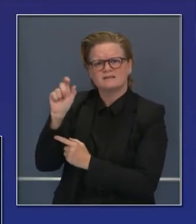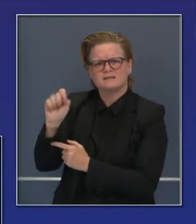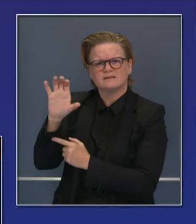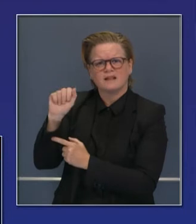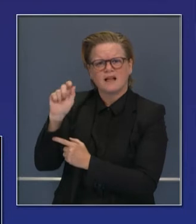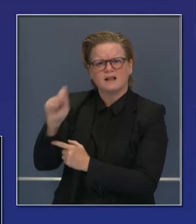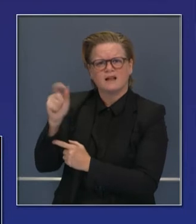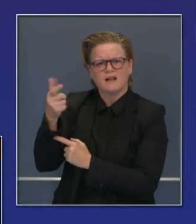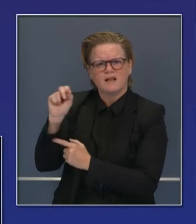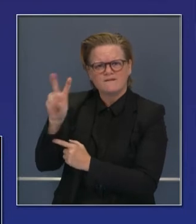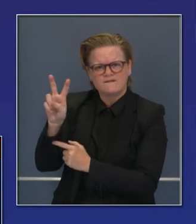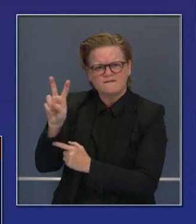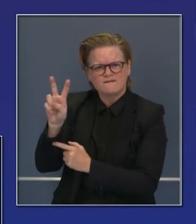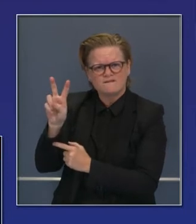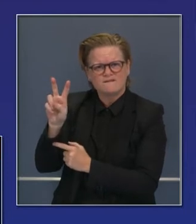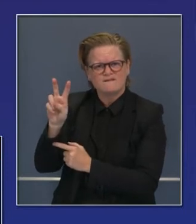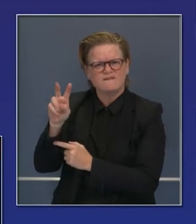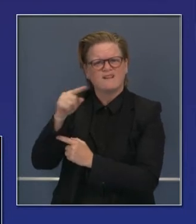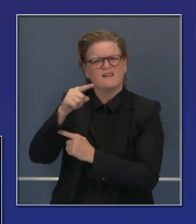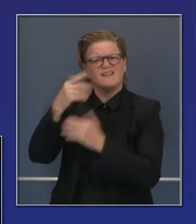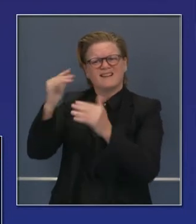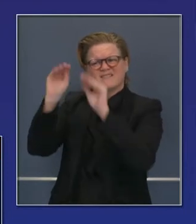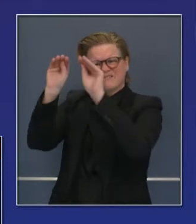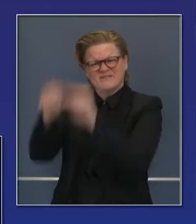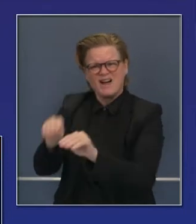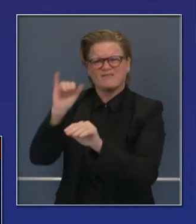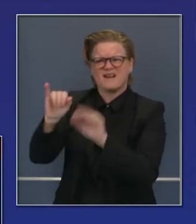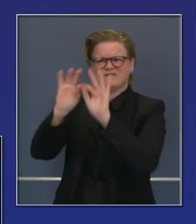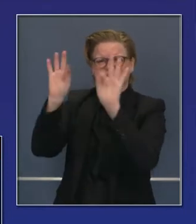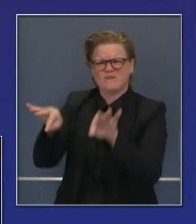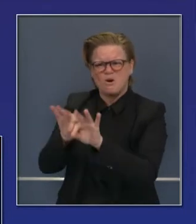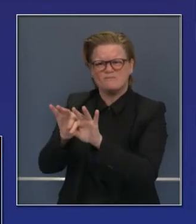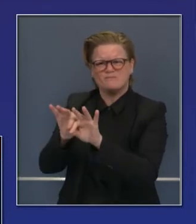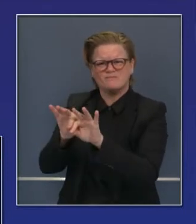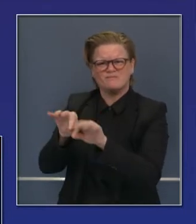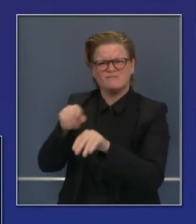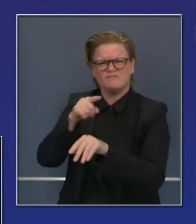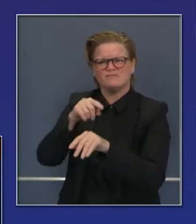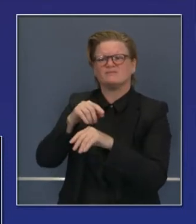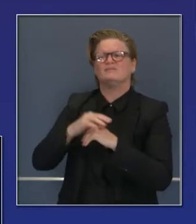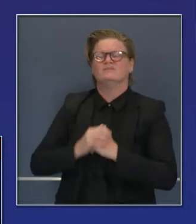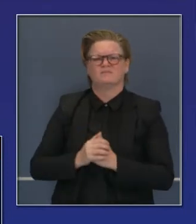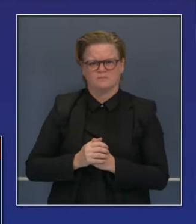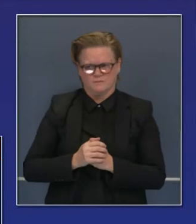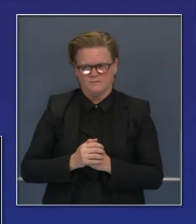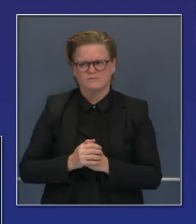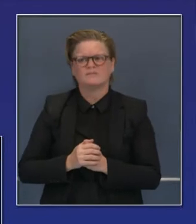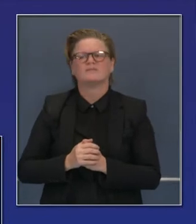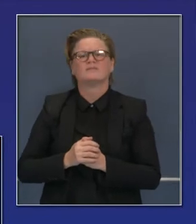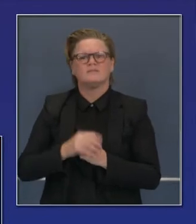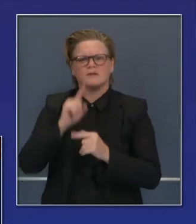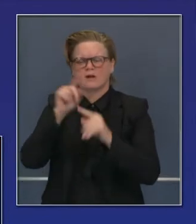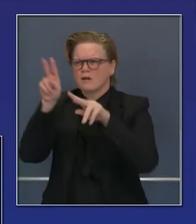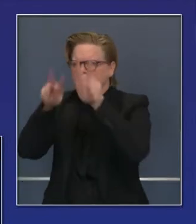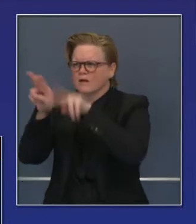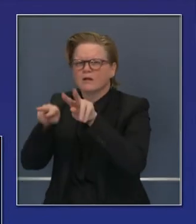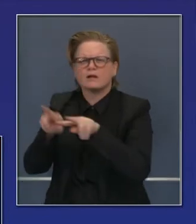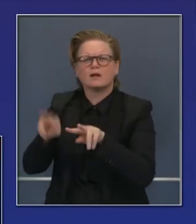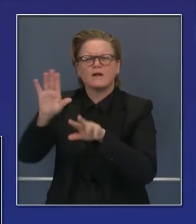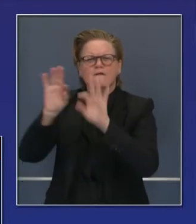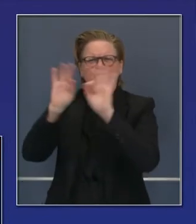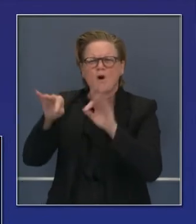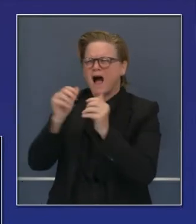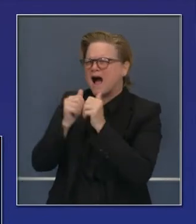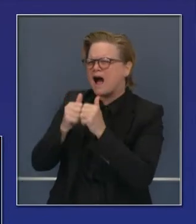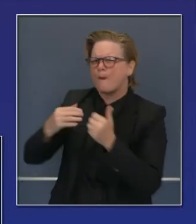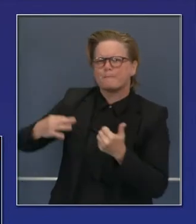mándenlos a covid19.ca.gov, covid19.ca.gov, para que